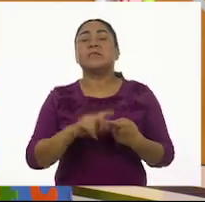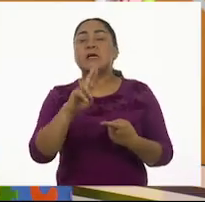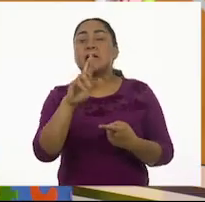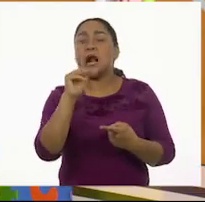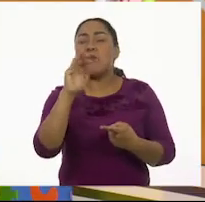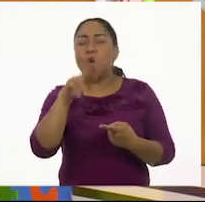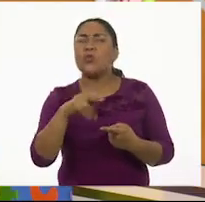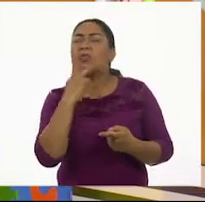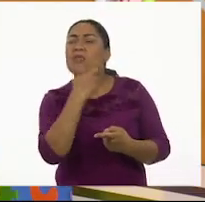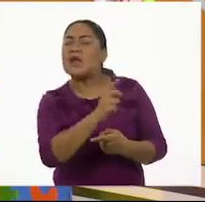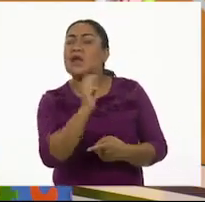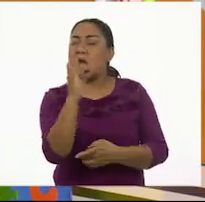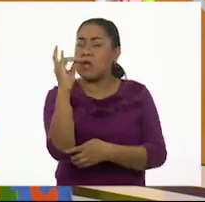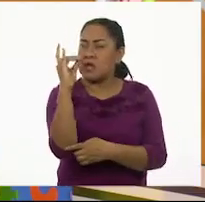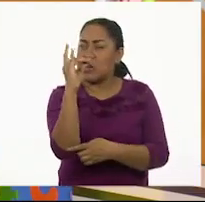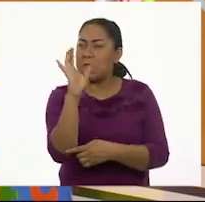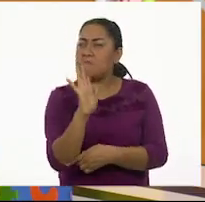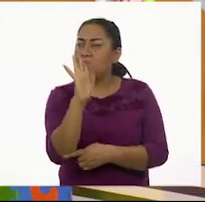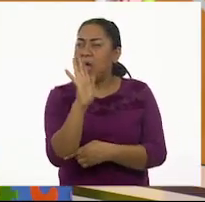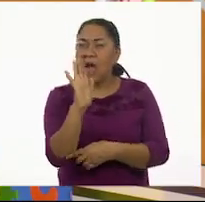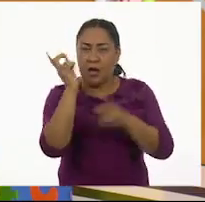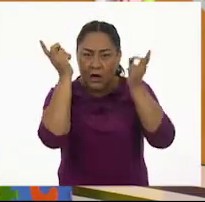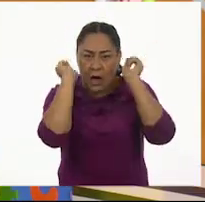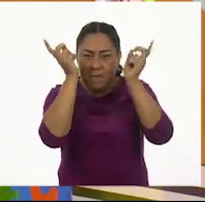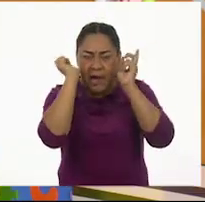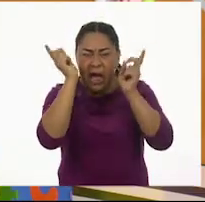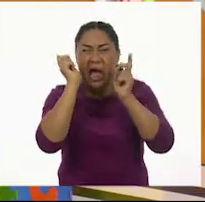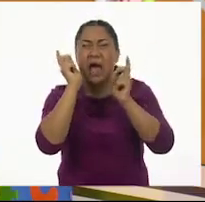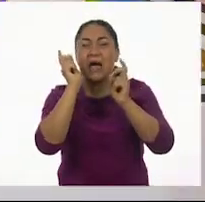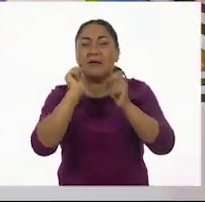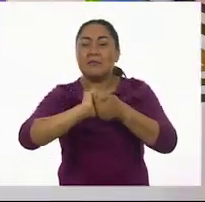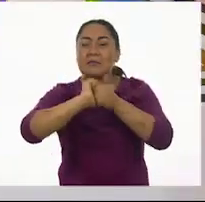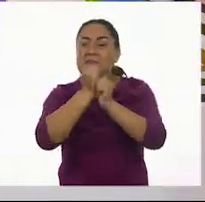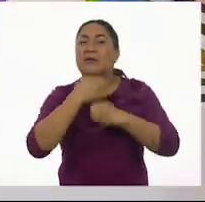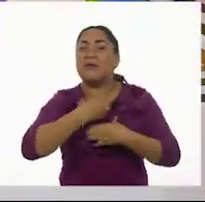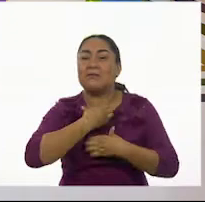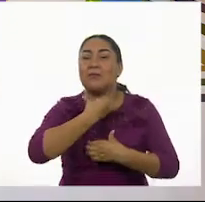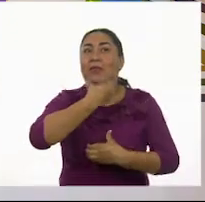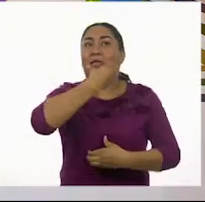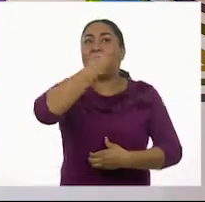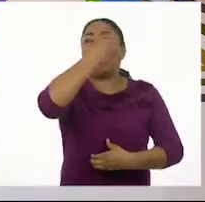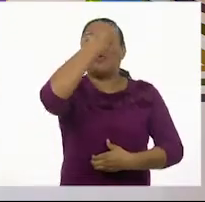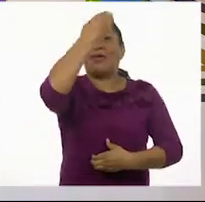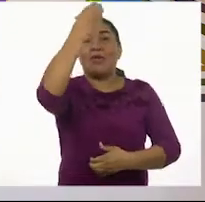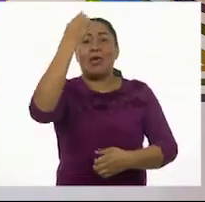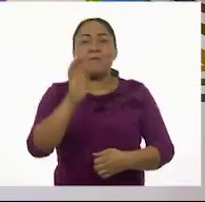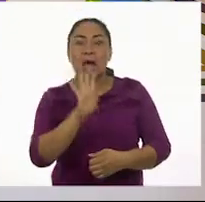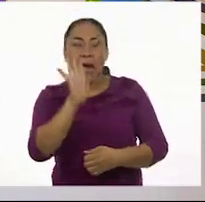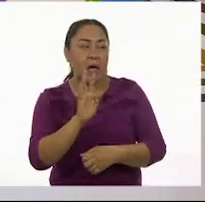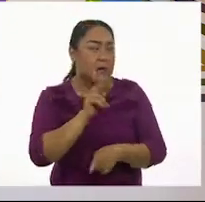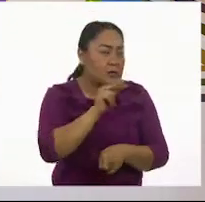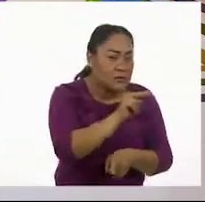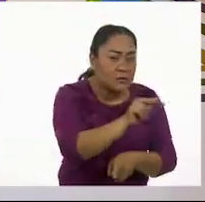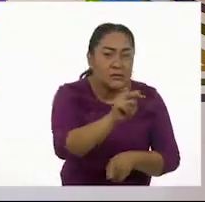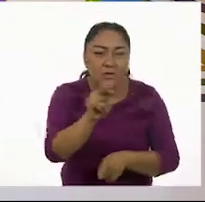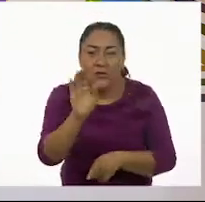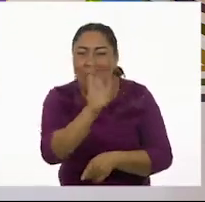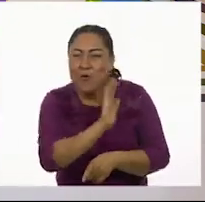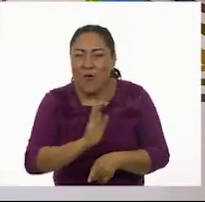defina a una jirafa como un caballo alargado por la curiosidad. ¡Ay, como ese que está pasando! ¡Sí!